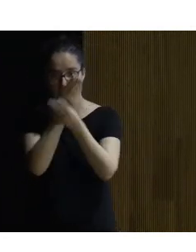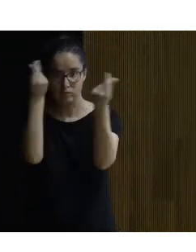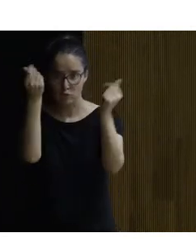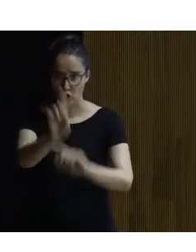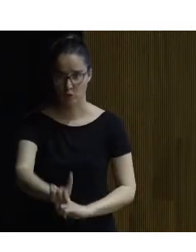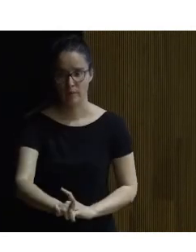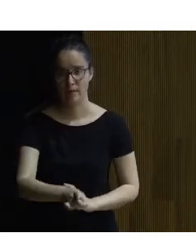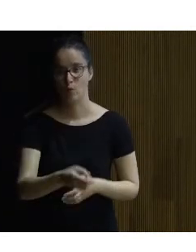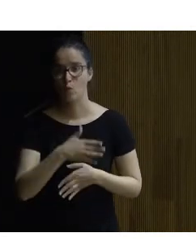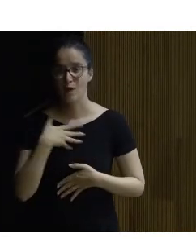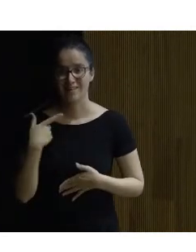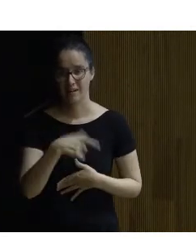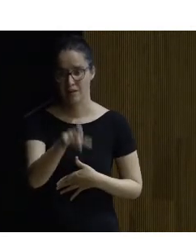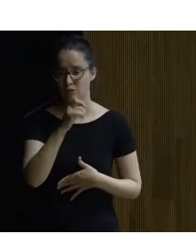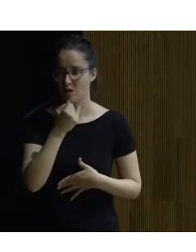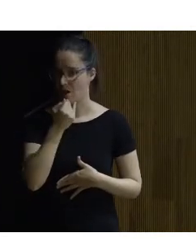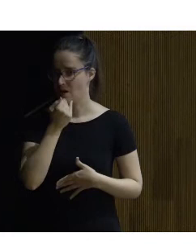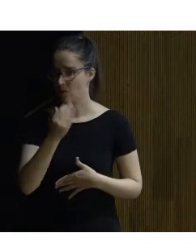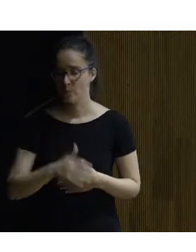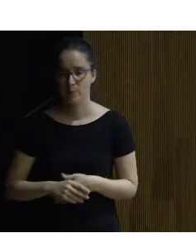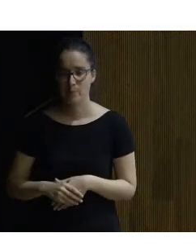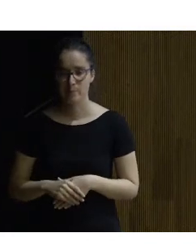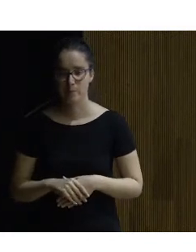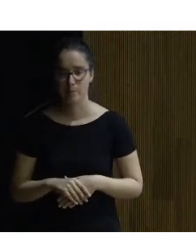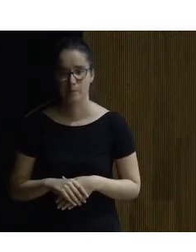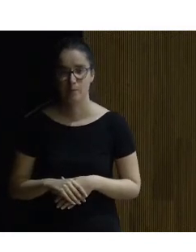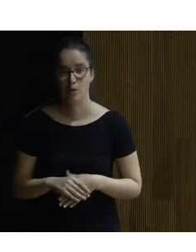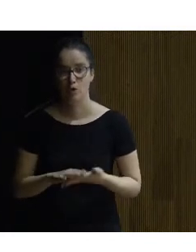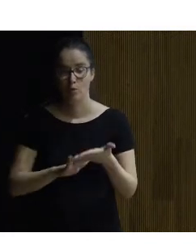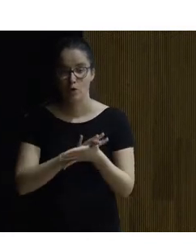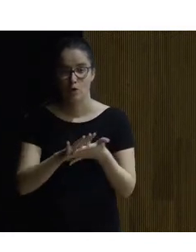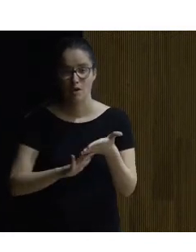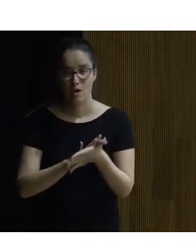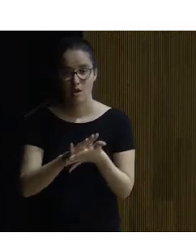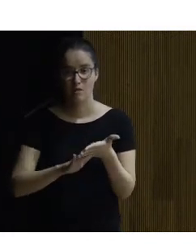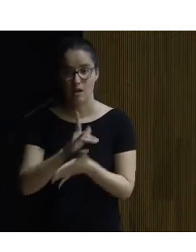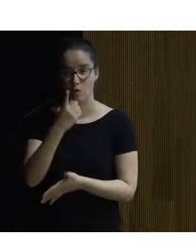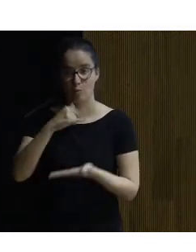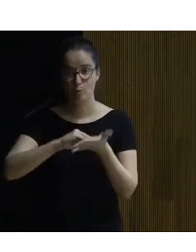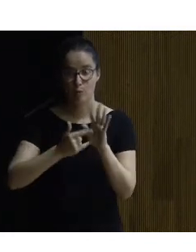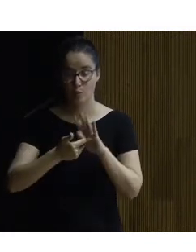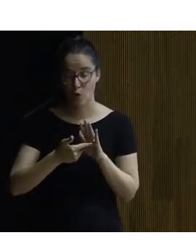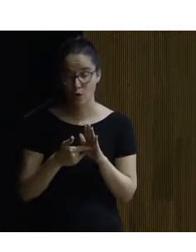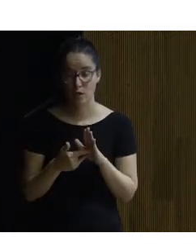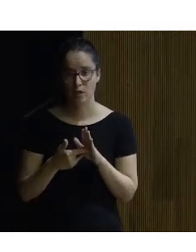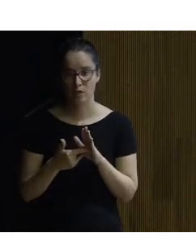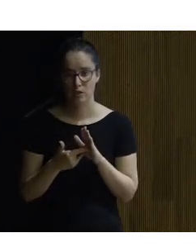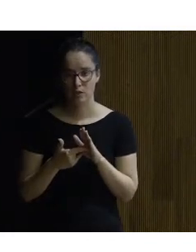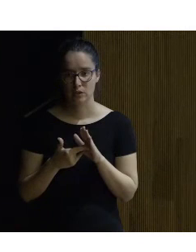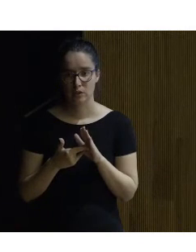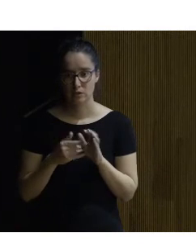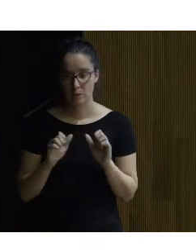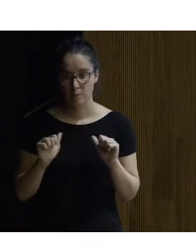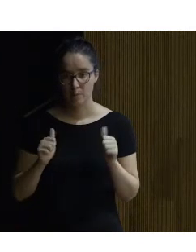decisión y lo que voy a hablar es de un proyecto que se